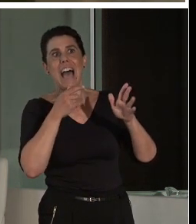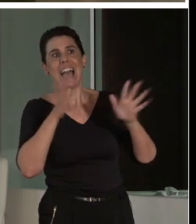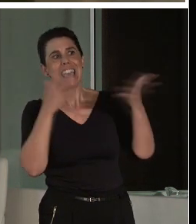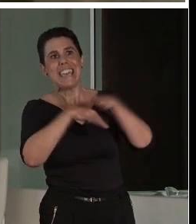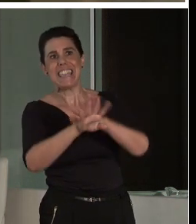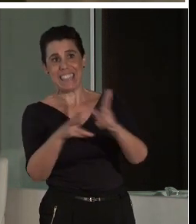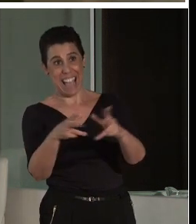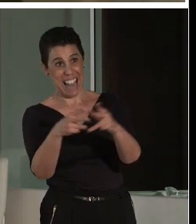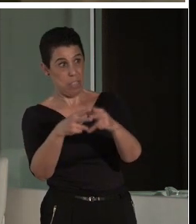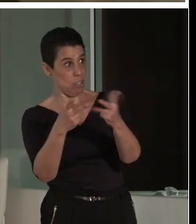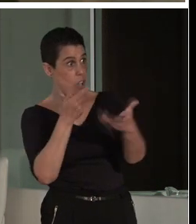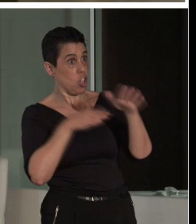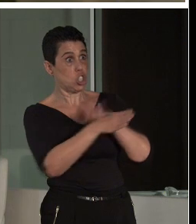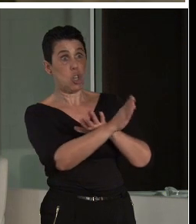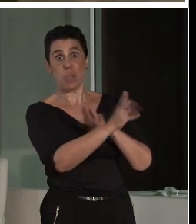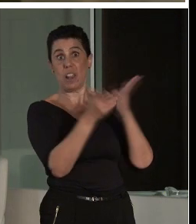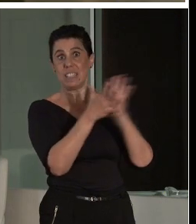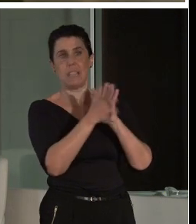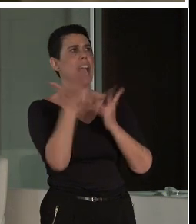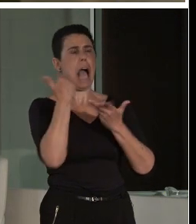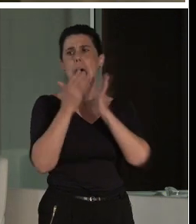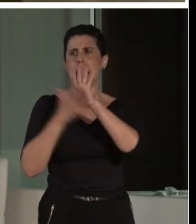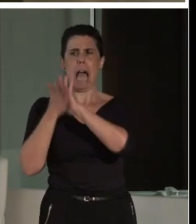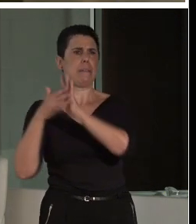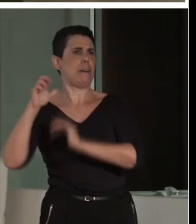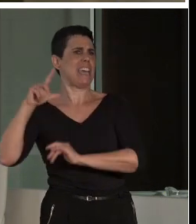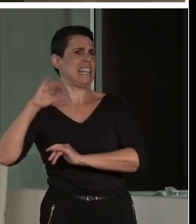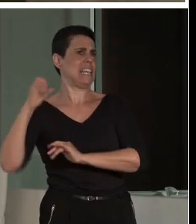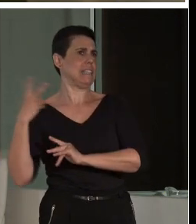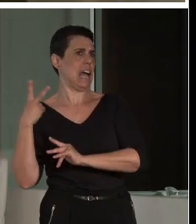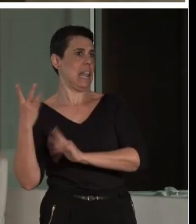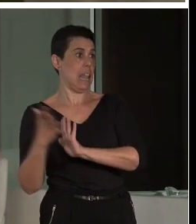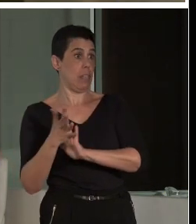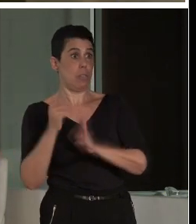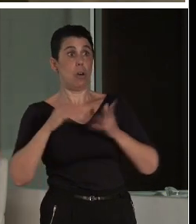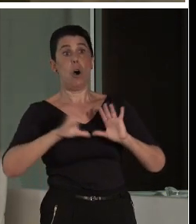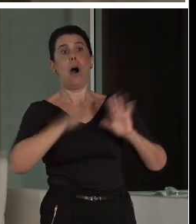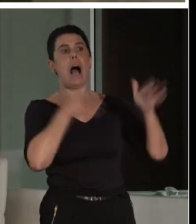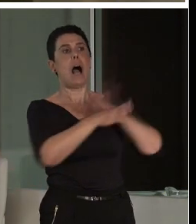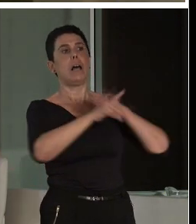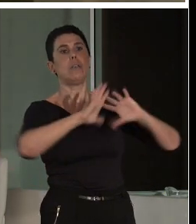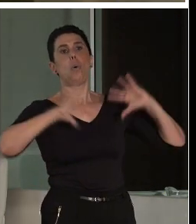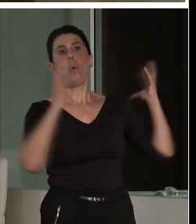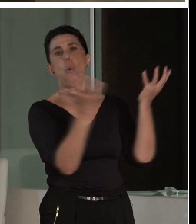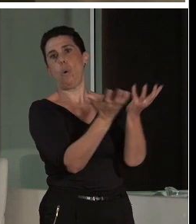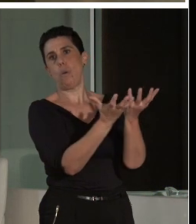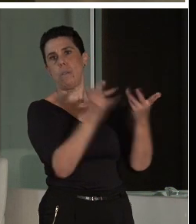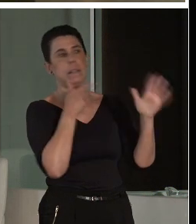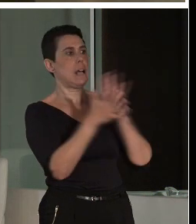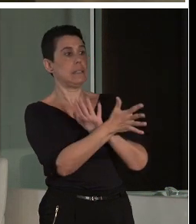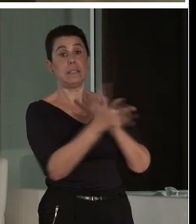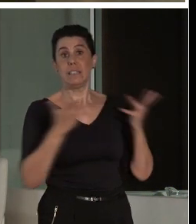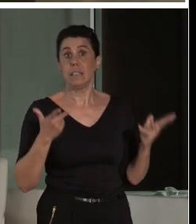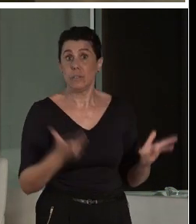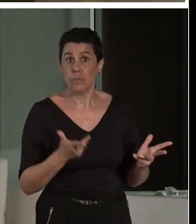accesibilidad no es solo… Y lo hablaba con Eloisa. La accesibilidad universal significa que todo el mundo